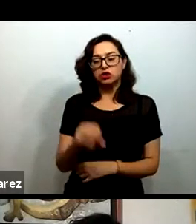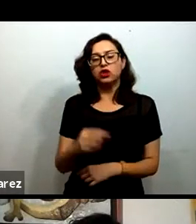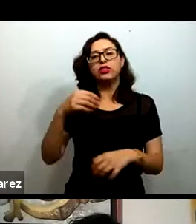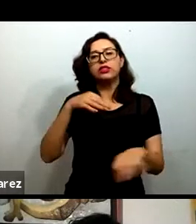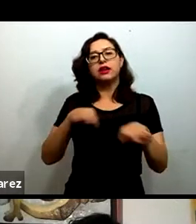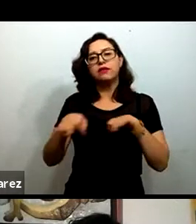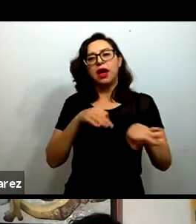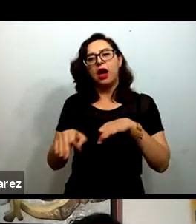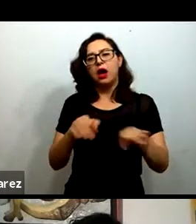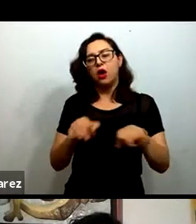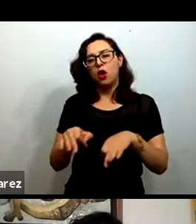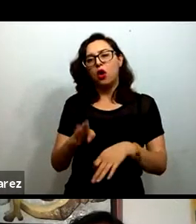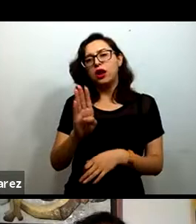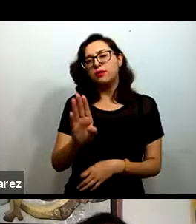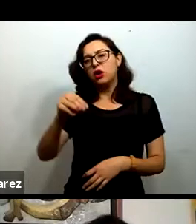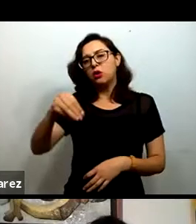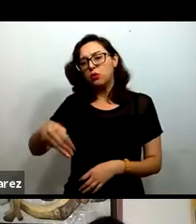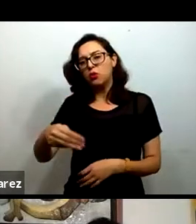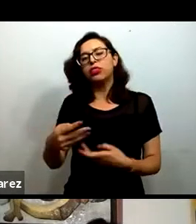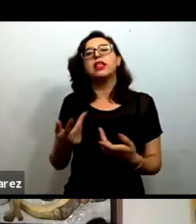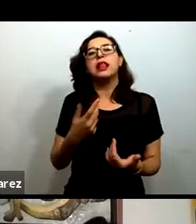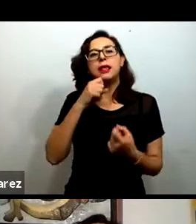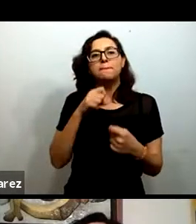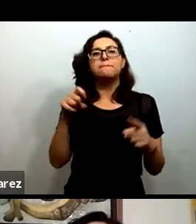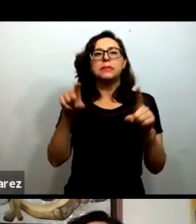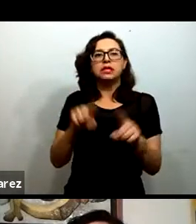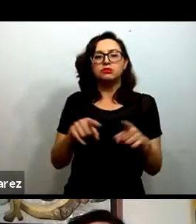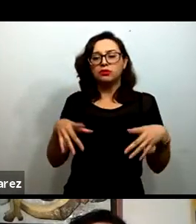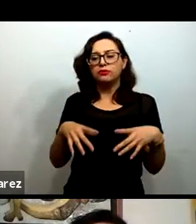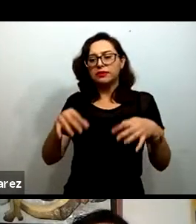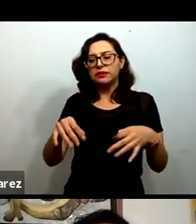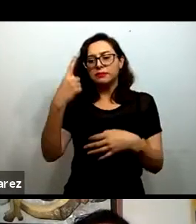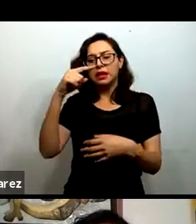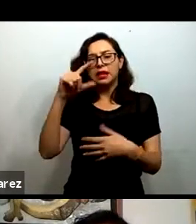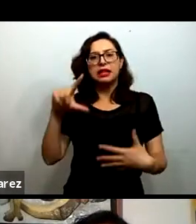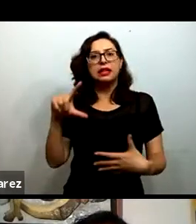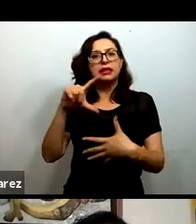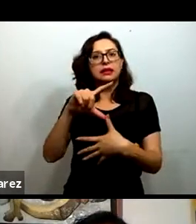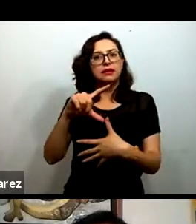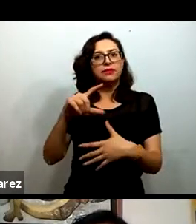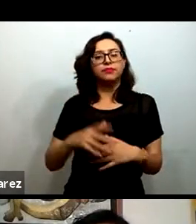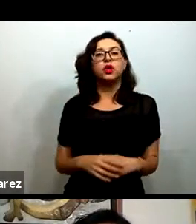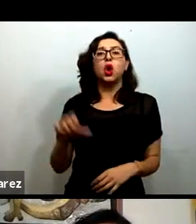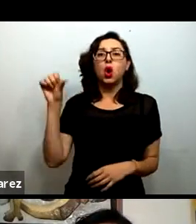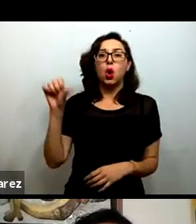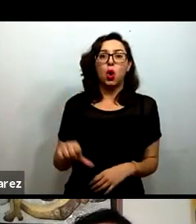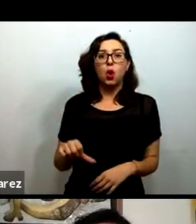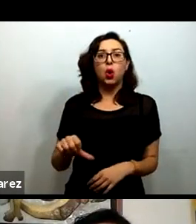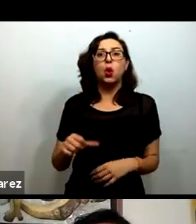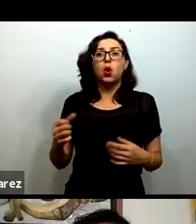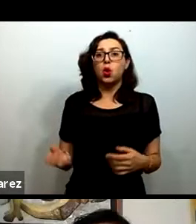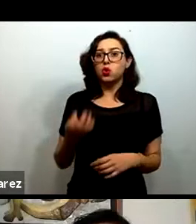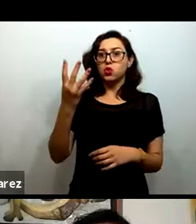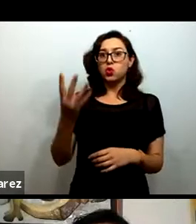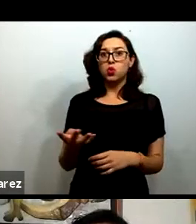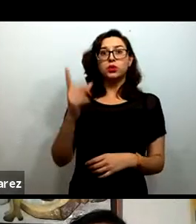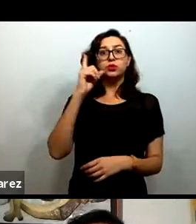Educación para América Latina. Y en la sesión de hoy nos van a acompañar cuatro distinguidas colegas.